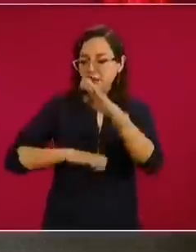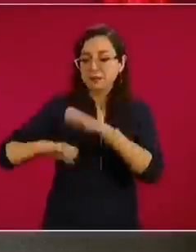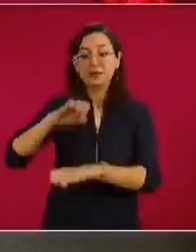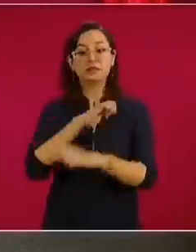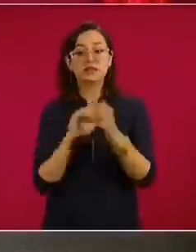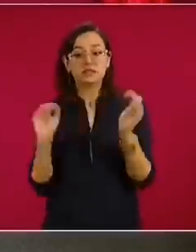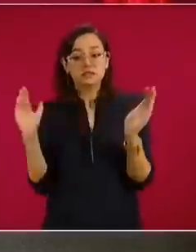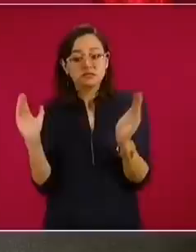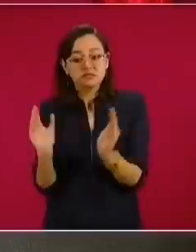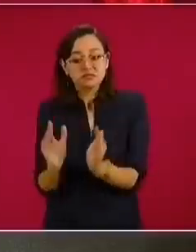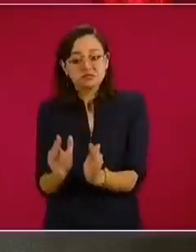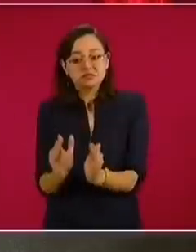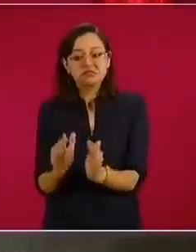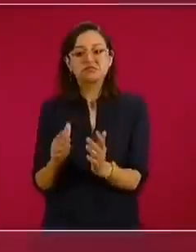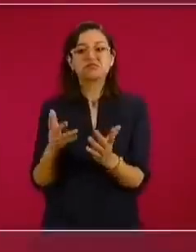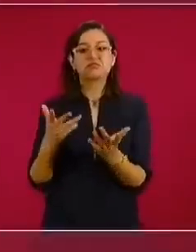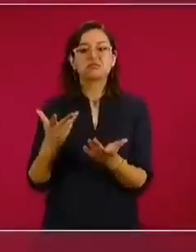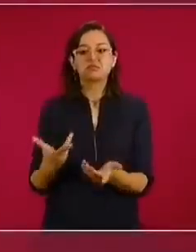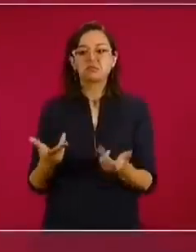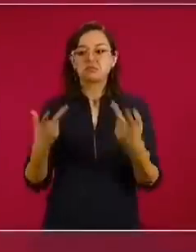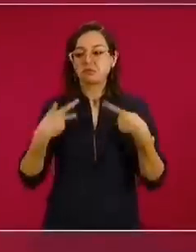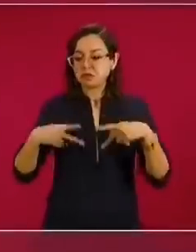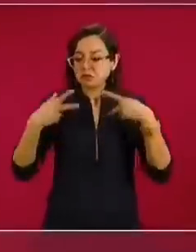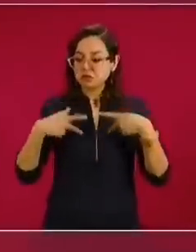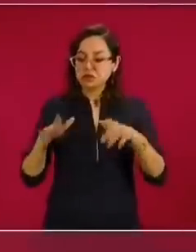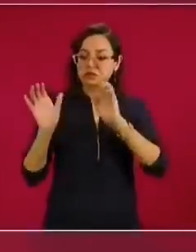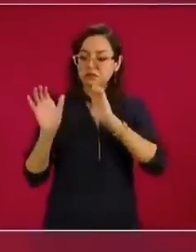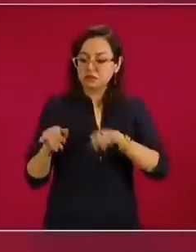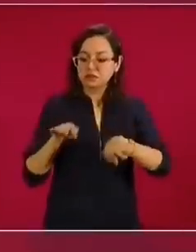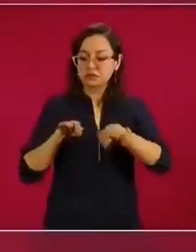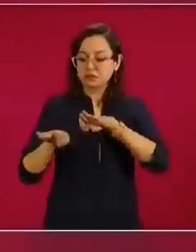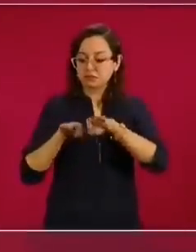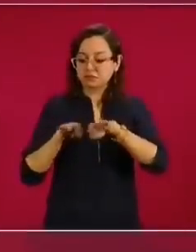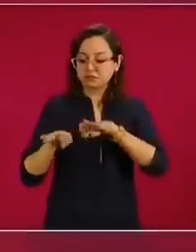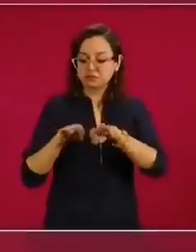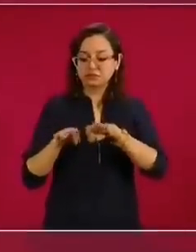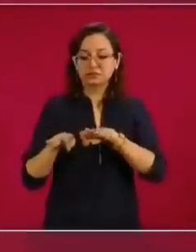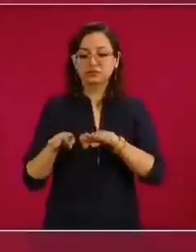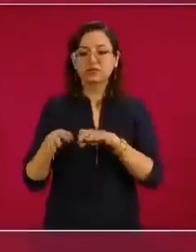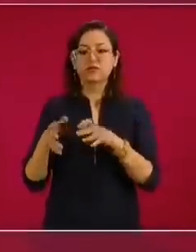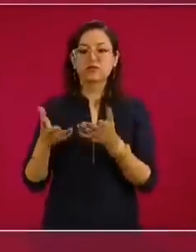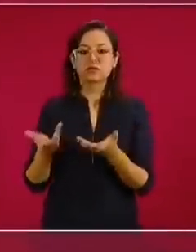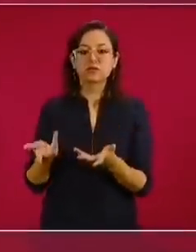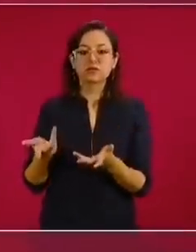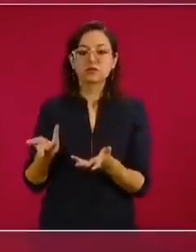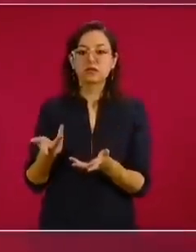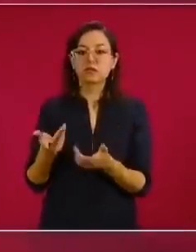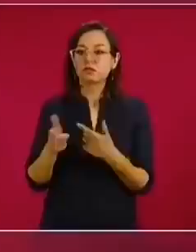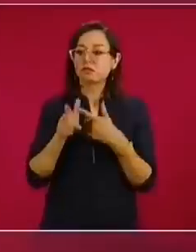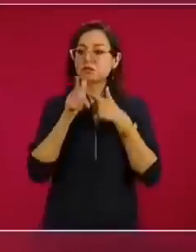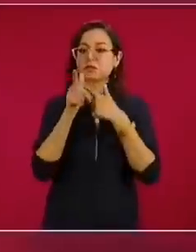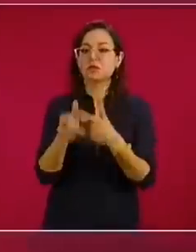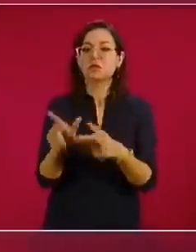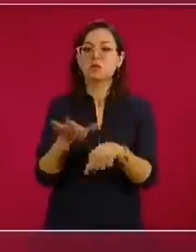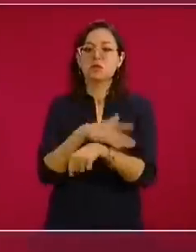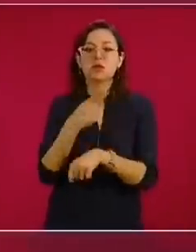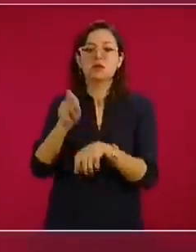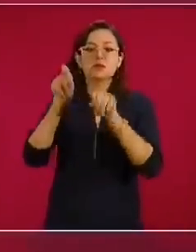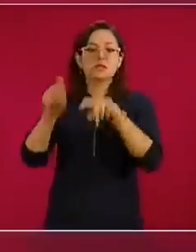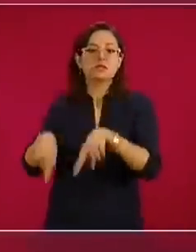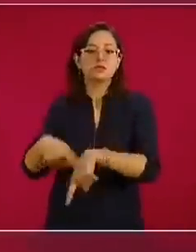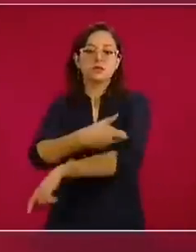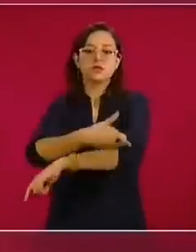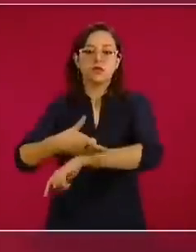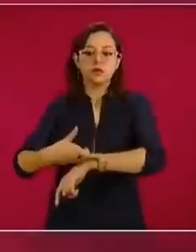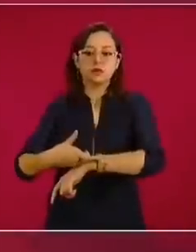pequeñas que conservan el empleo, que muchas veces el empleado es un miembro de la familia o que